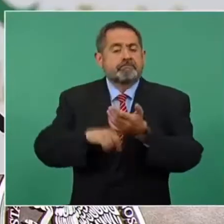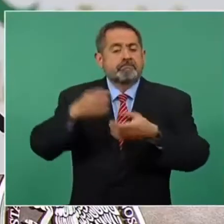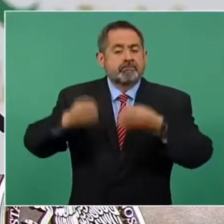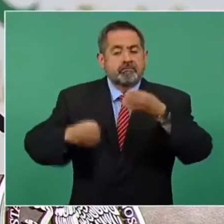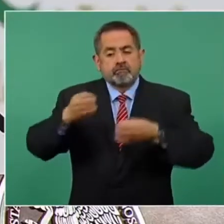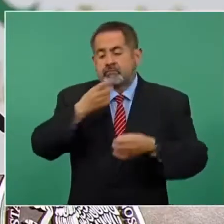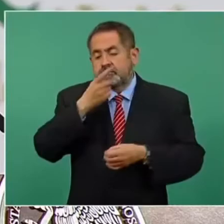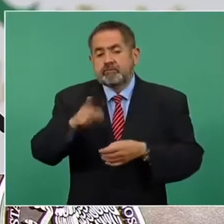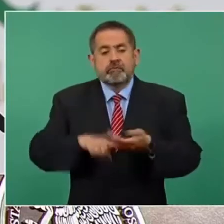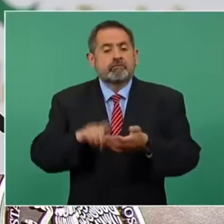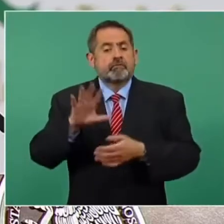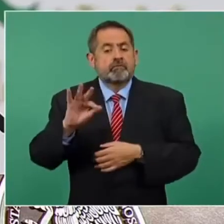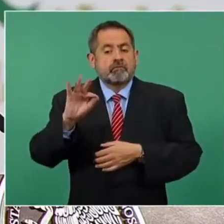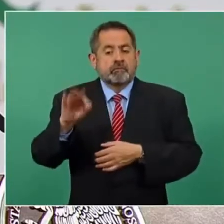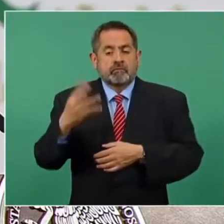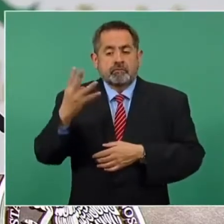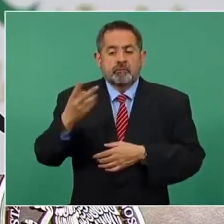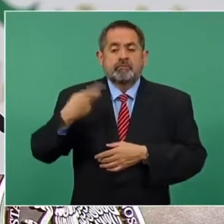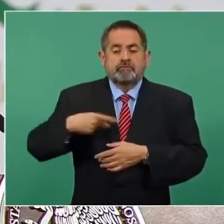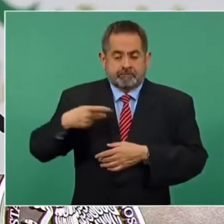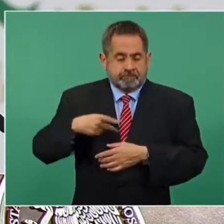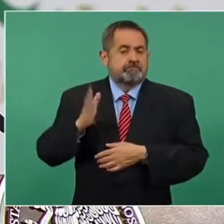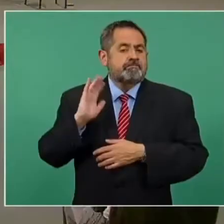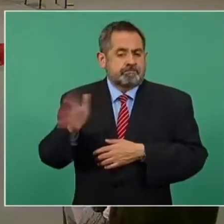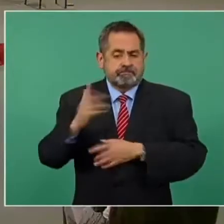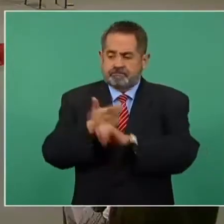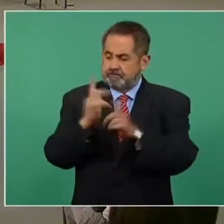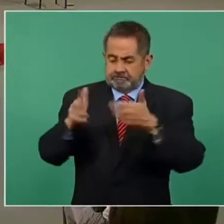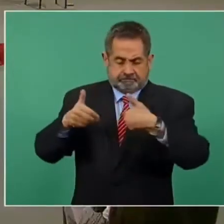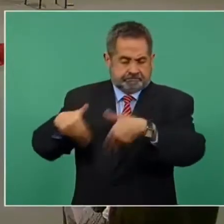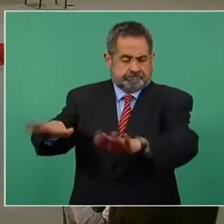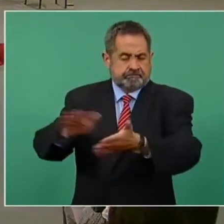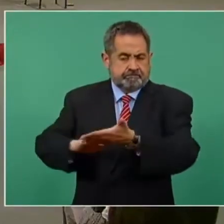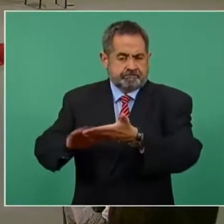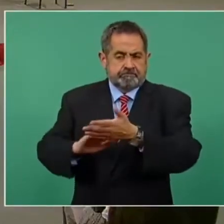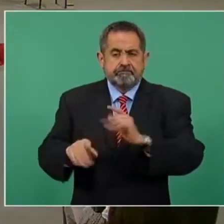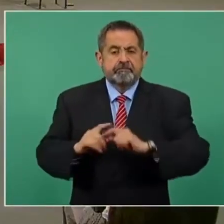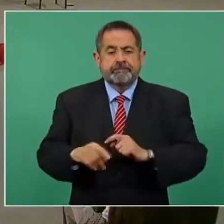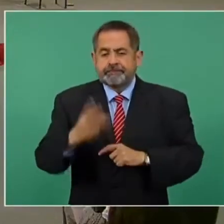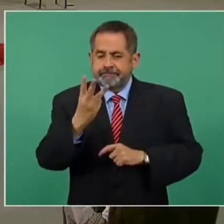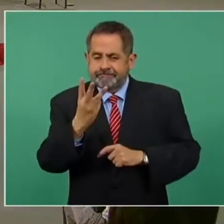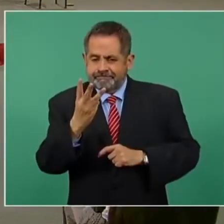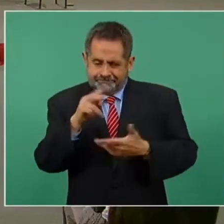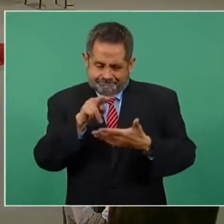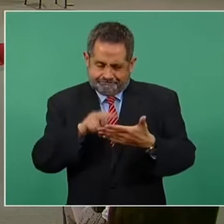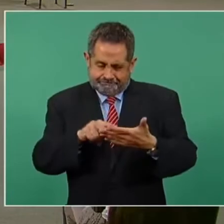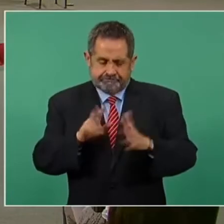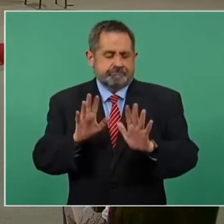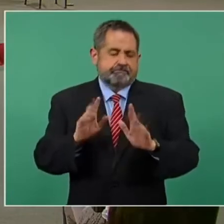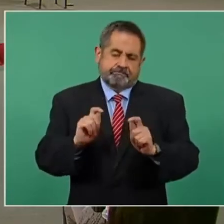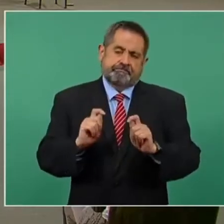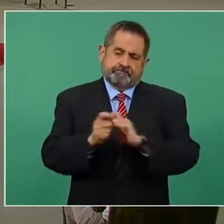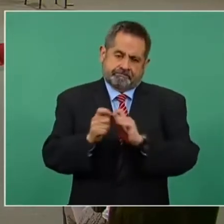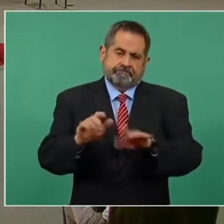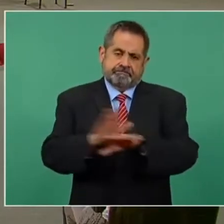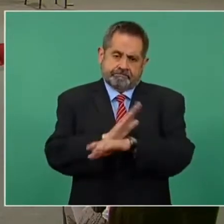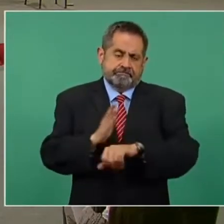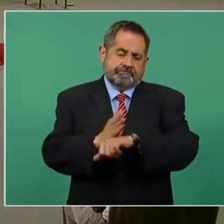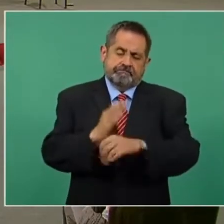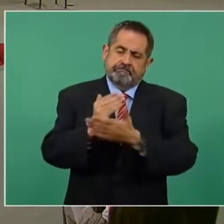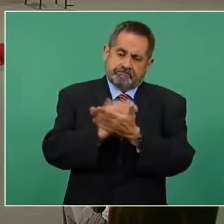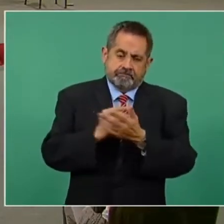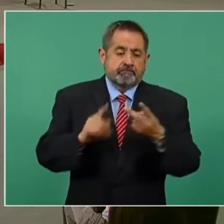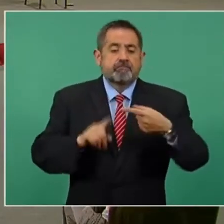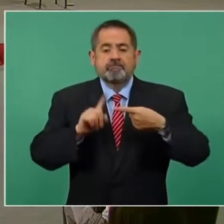personas ya se encuentran en libertad, tres se modificó su situación jurídica, uno queda